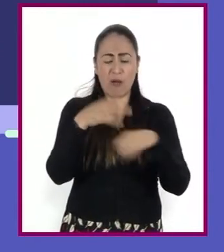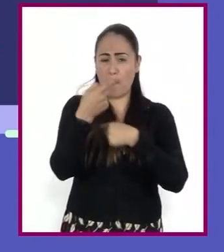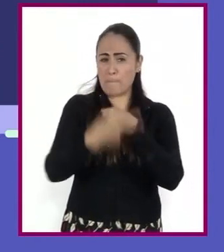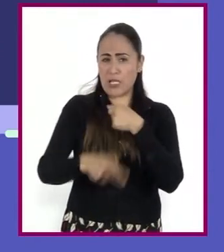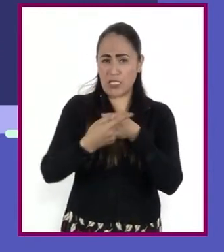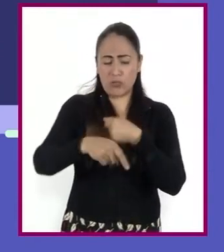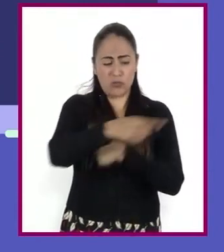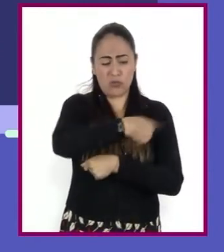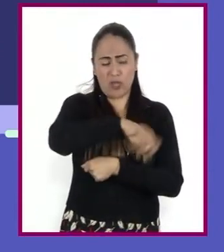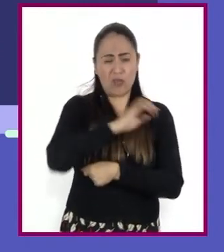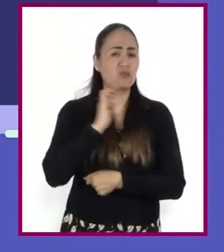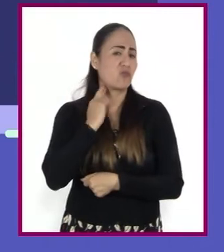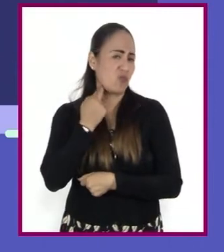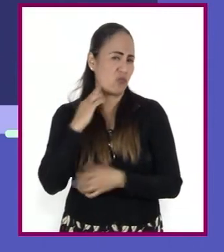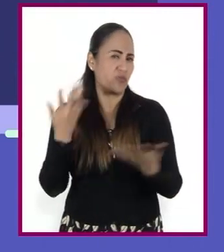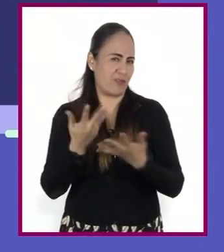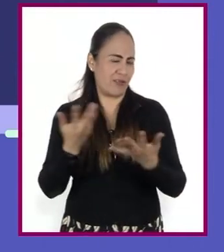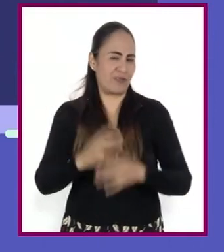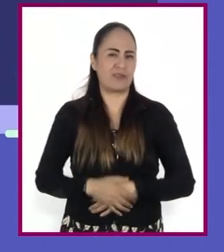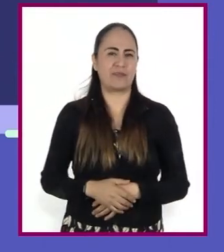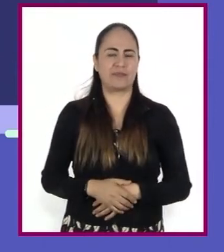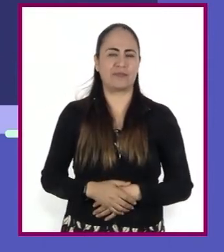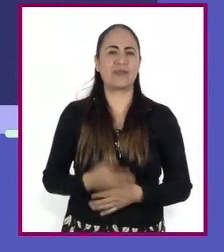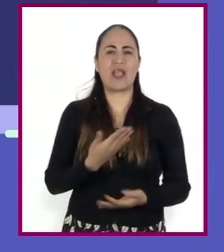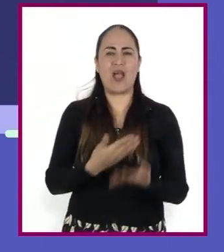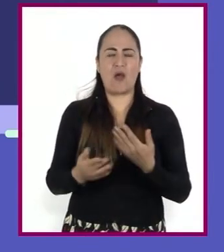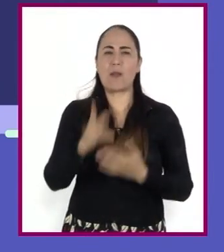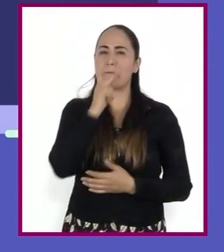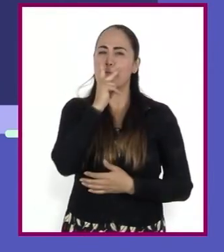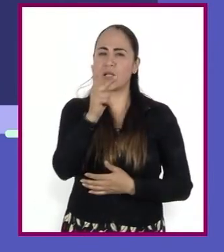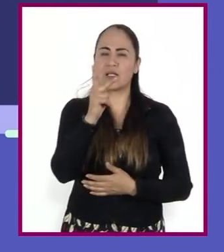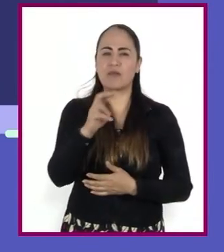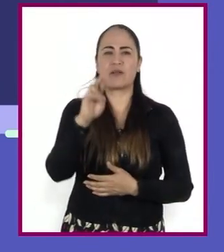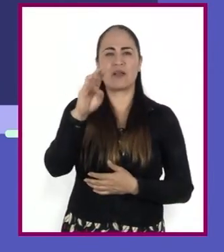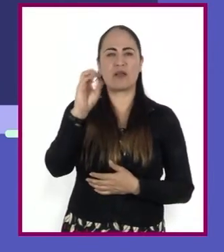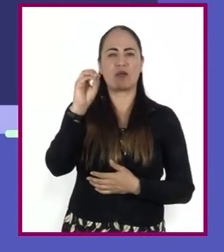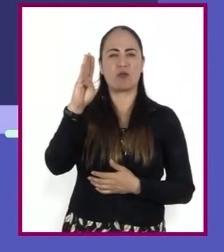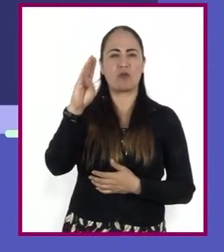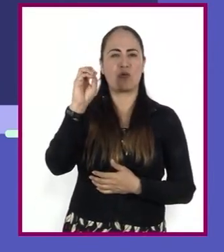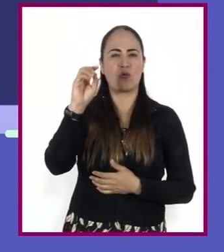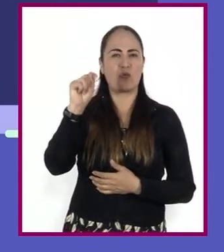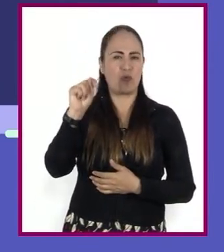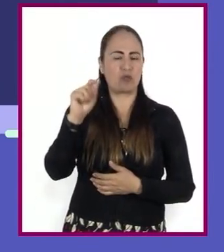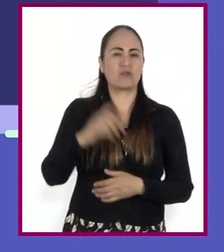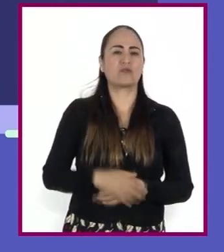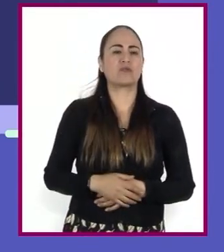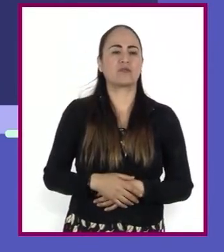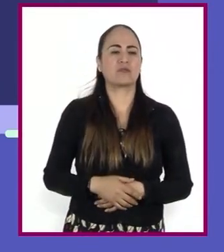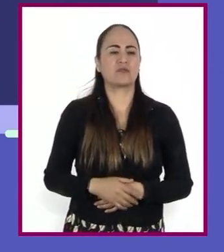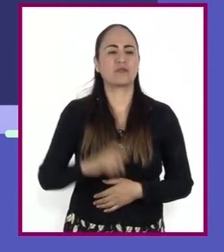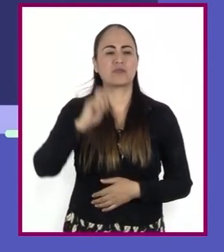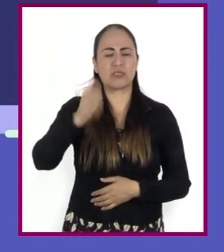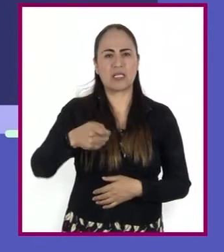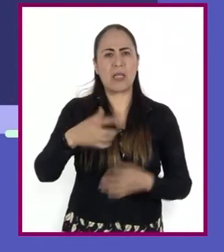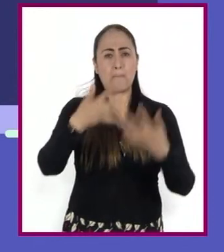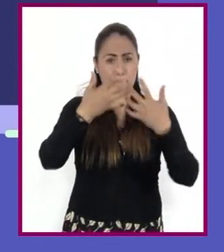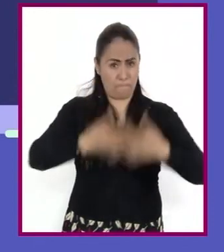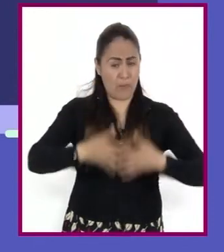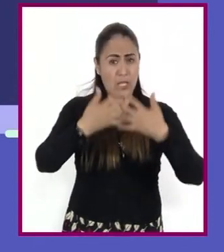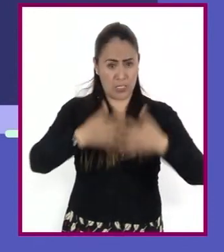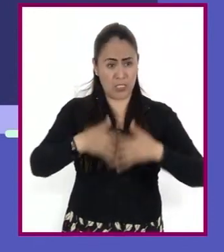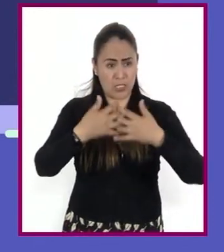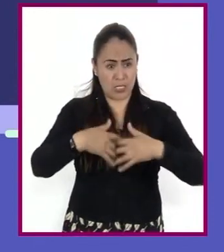Veamos con más detenimiento el significado de esta definición. Quiere decir que un robot es una máquina,